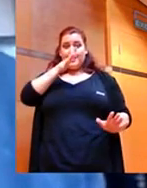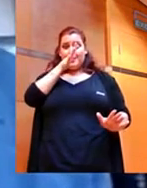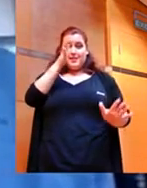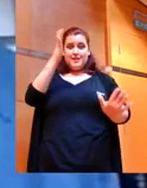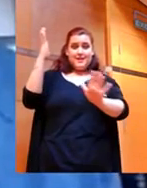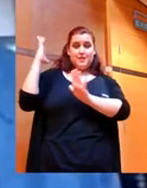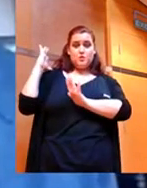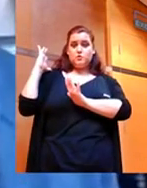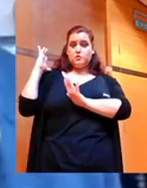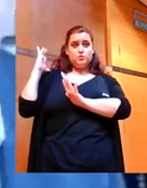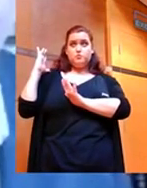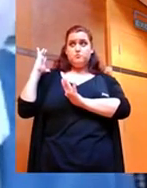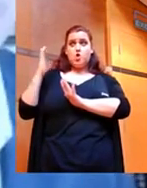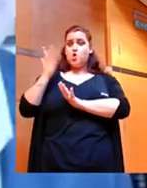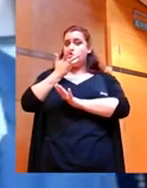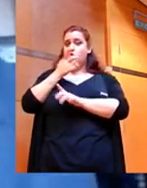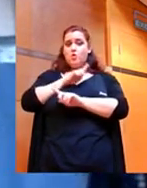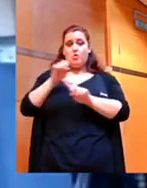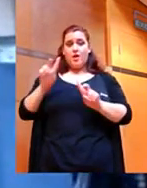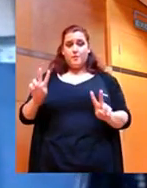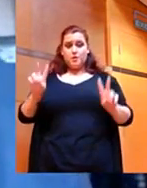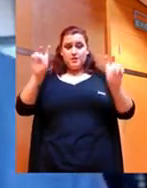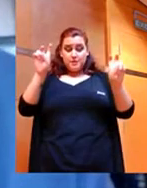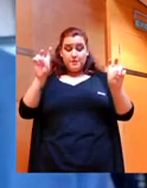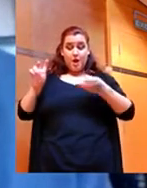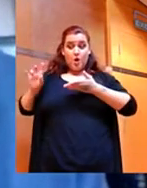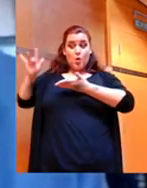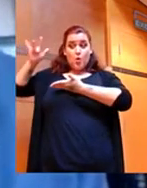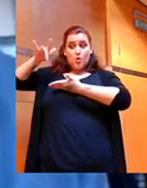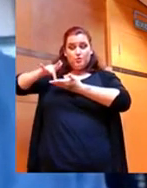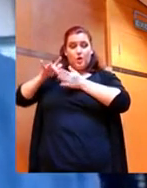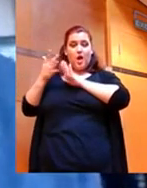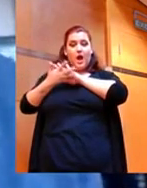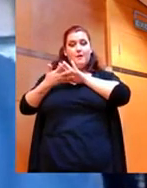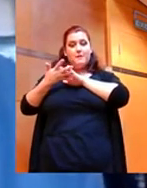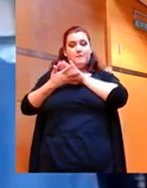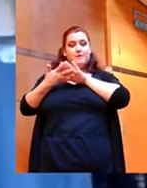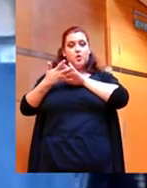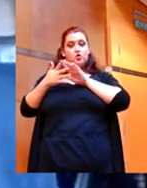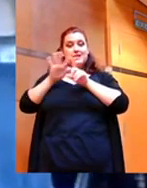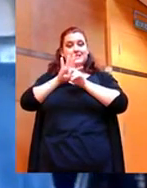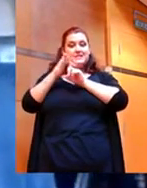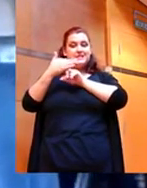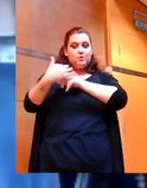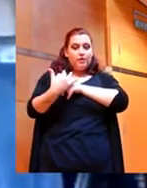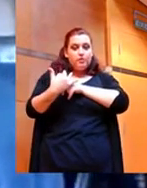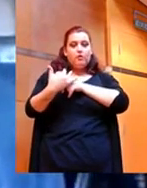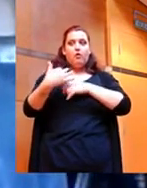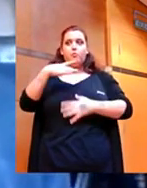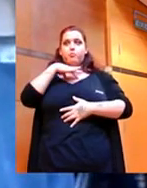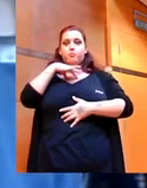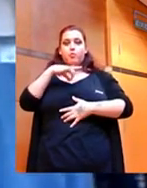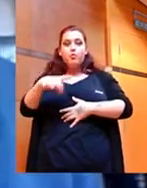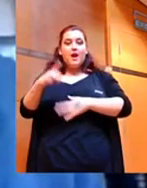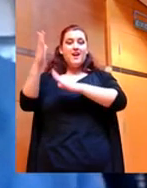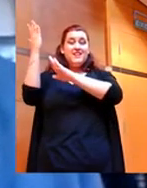esto. En aquel momento sí que podríamos estar hablando de la situación y cuál podría ser el impacto